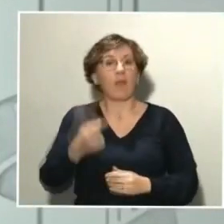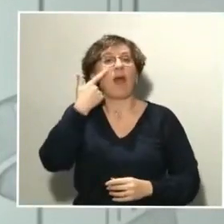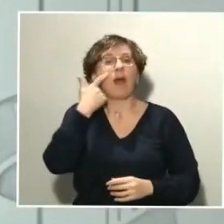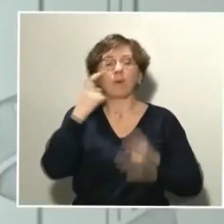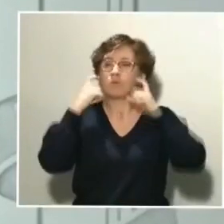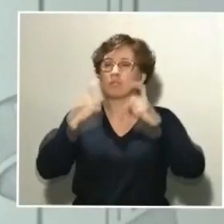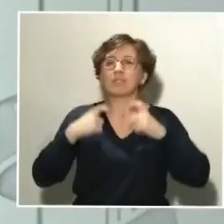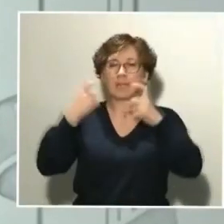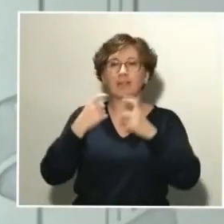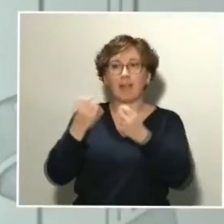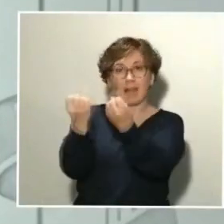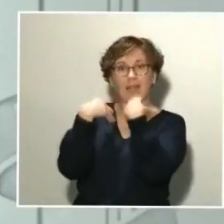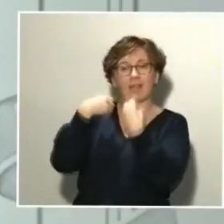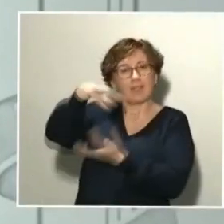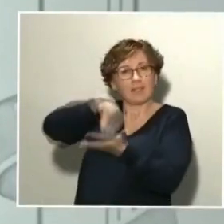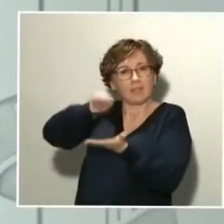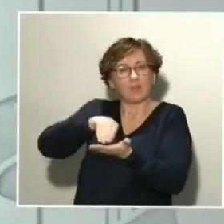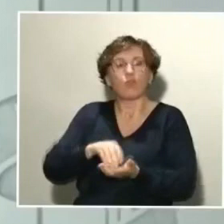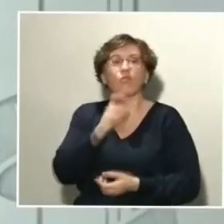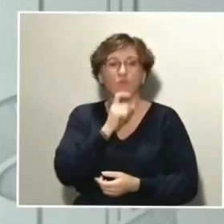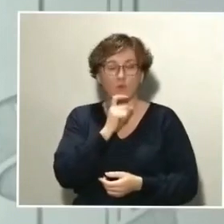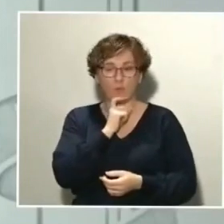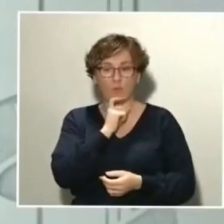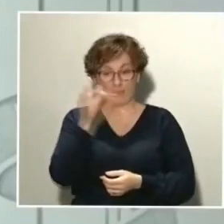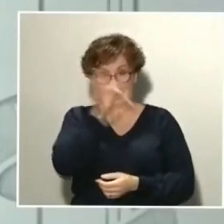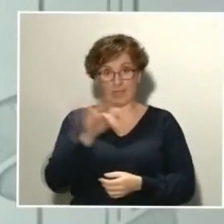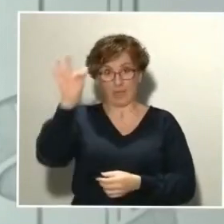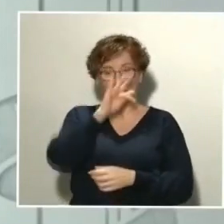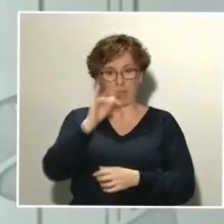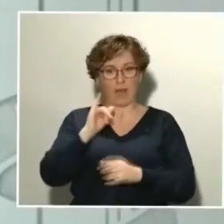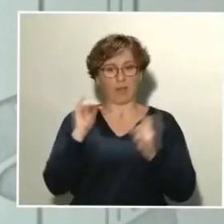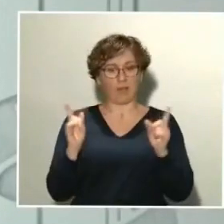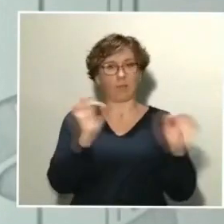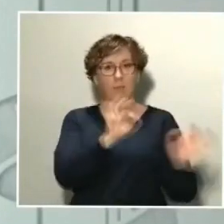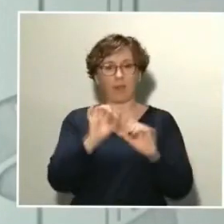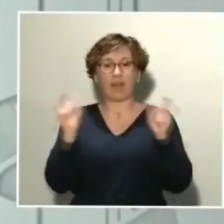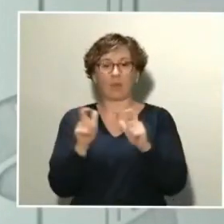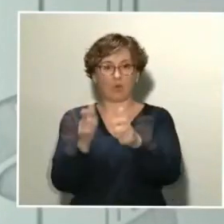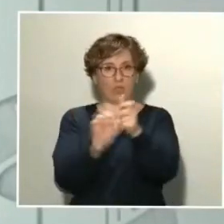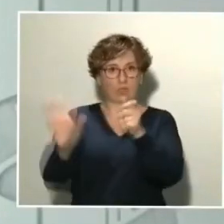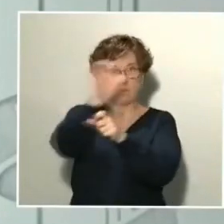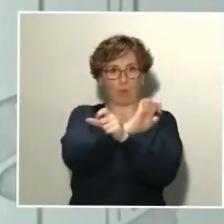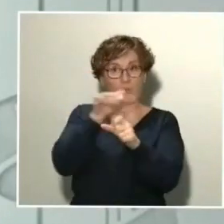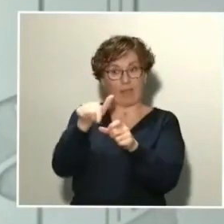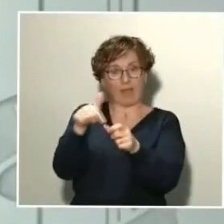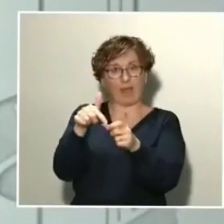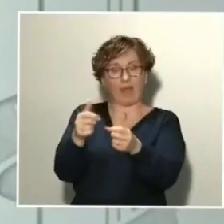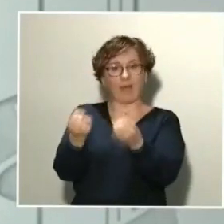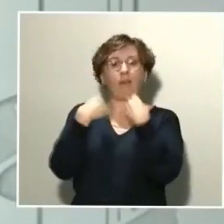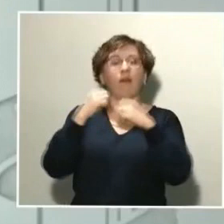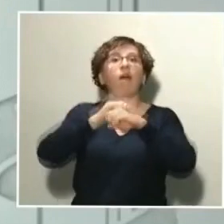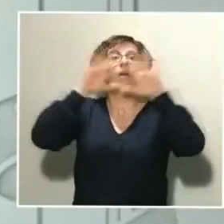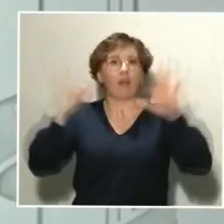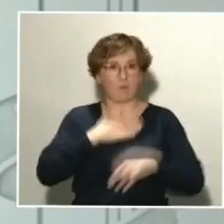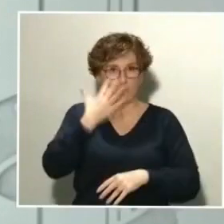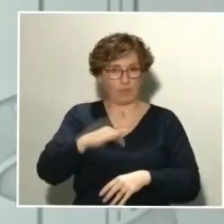informaciones. Hay previstas reuniones europeas en las que pueden arrojarse luz sobre esta situación, pero ahora mismo lo cierto es